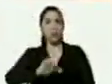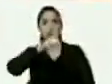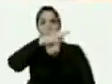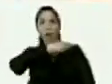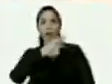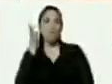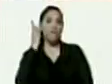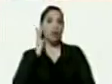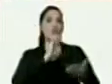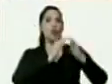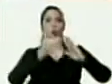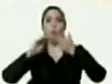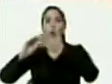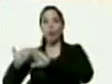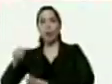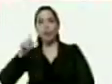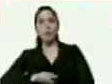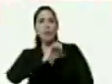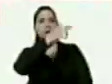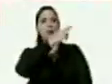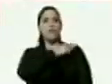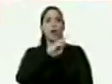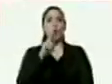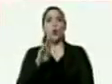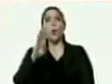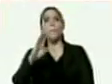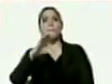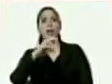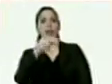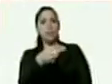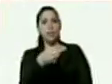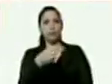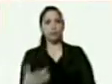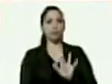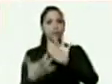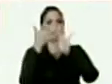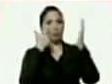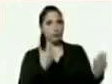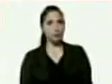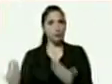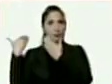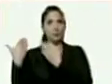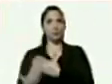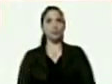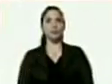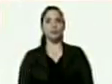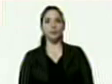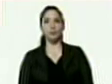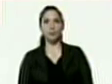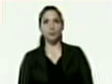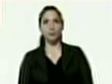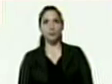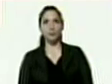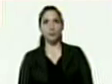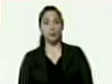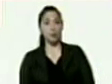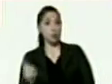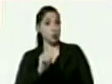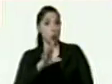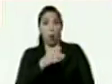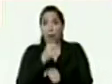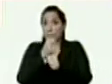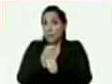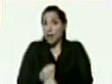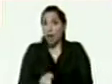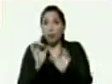de comunidades jefes de hueche turno al bate adelante presidente yo no estoy esperando ningún pase lo que